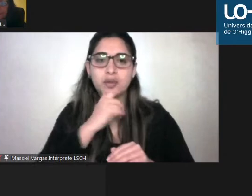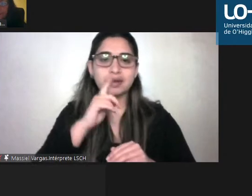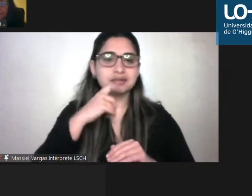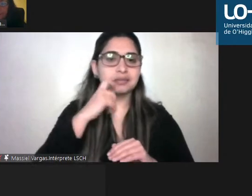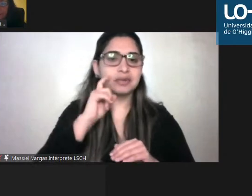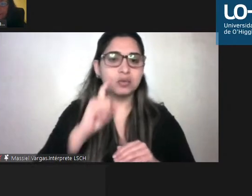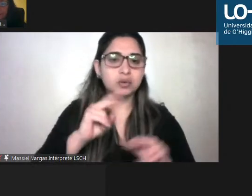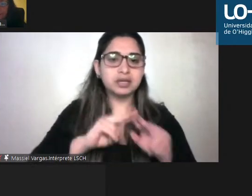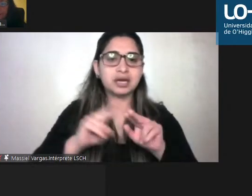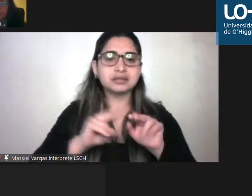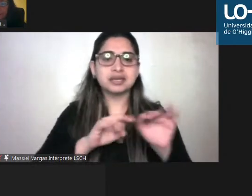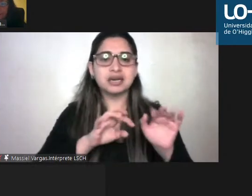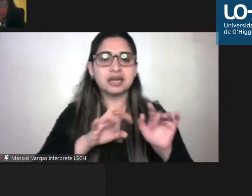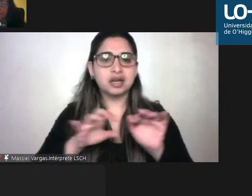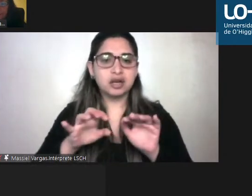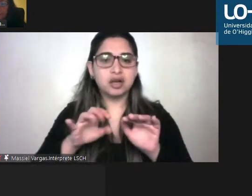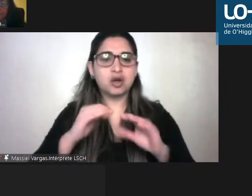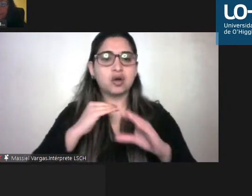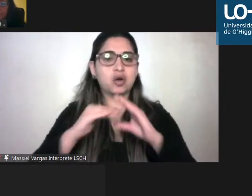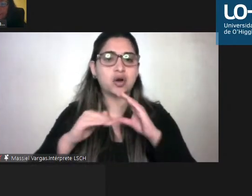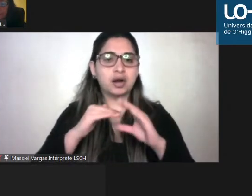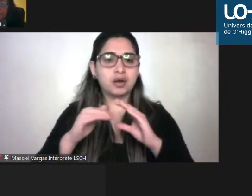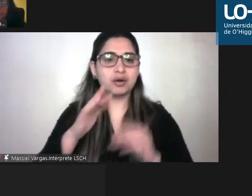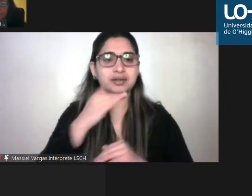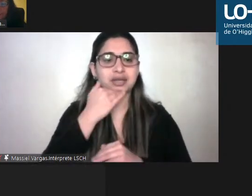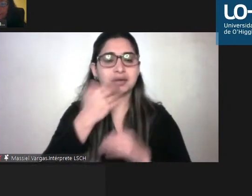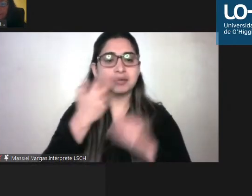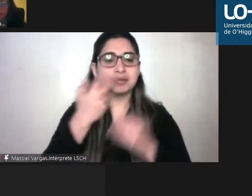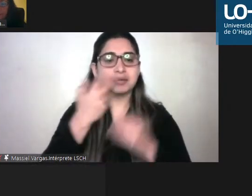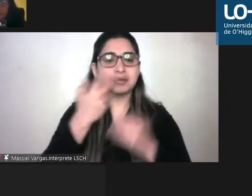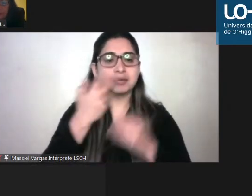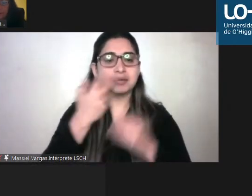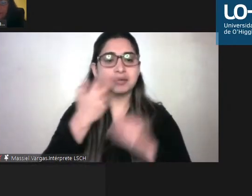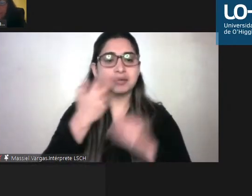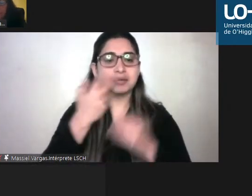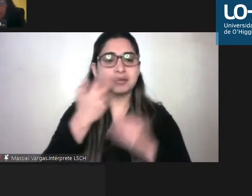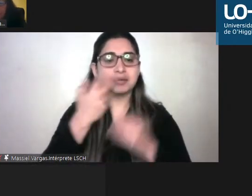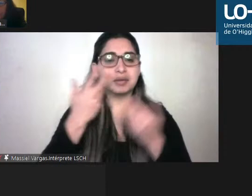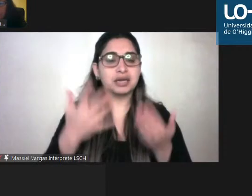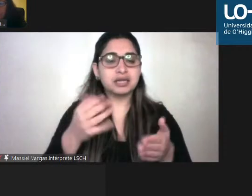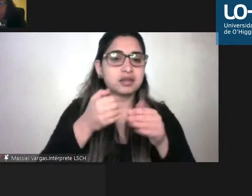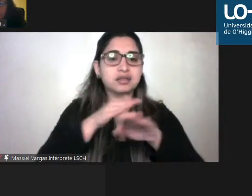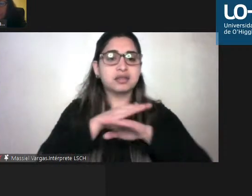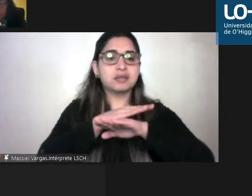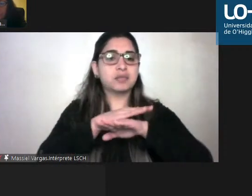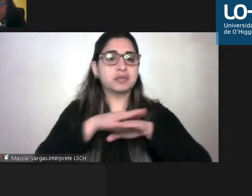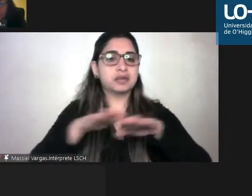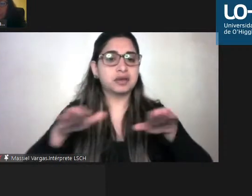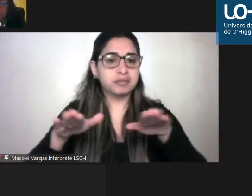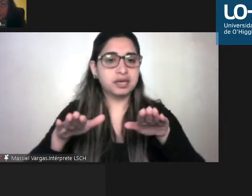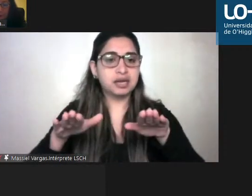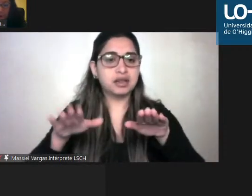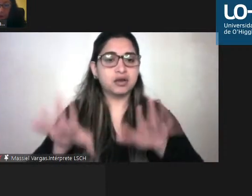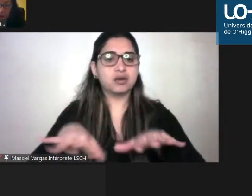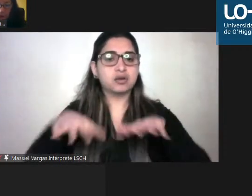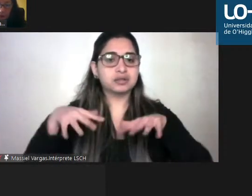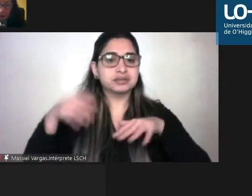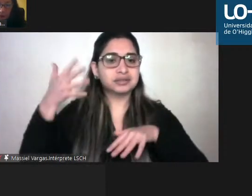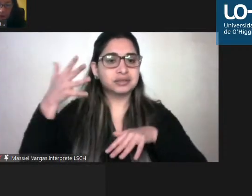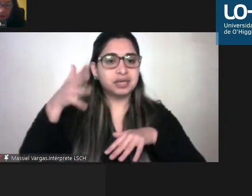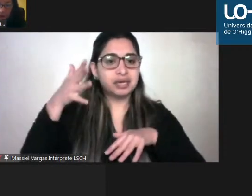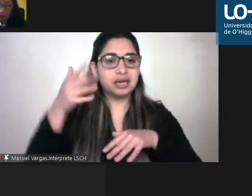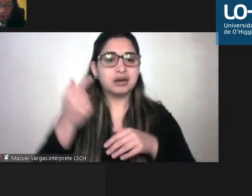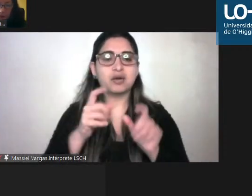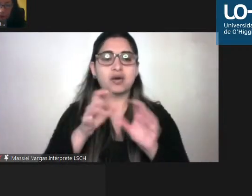solo nos resta decir y que ya como estamos finalizando ya esta jornada ¿no cierto? queremos agradecer la presencia de